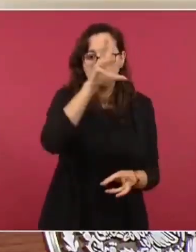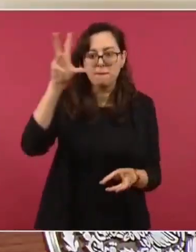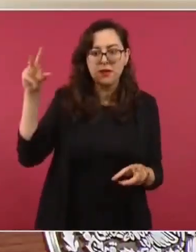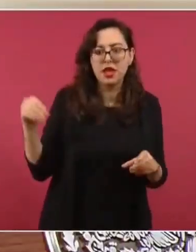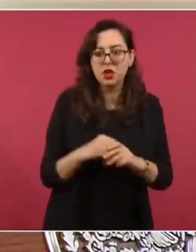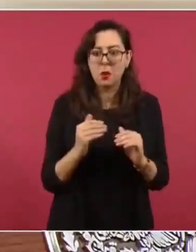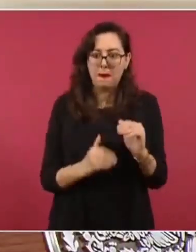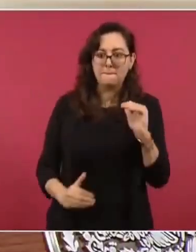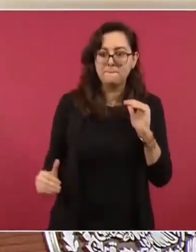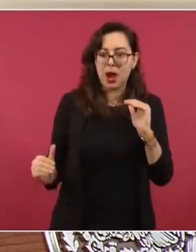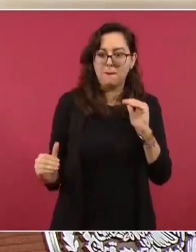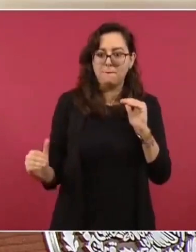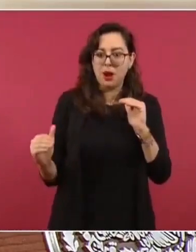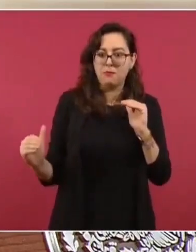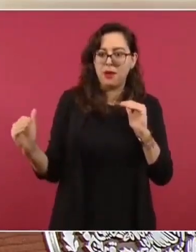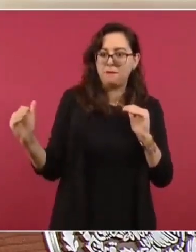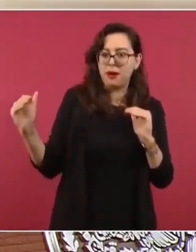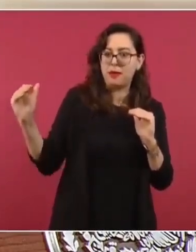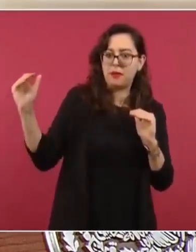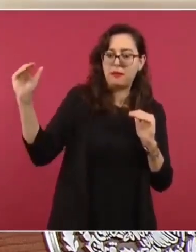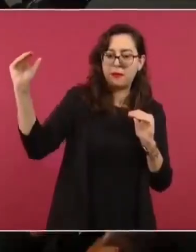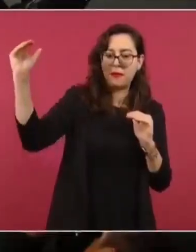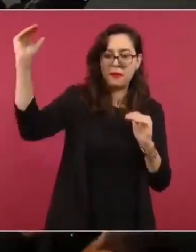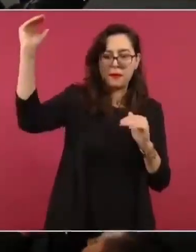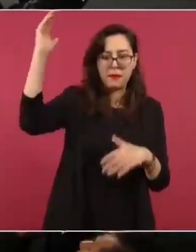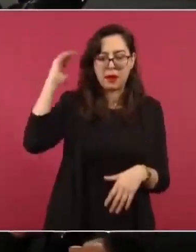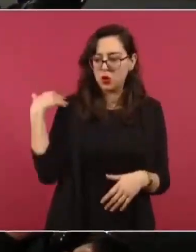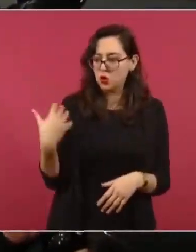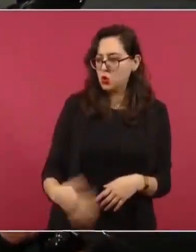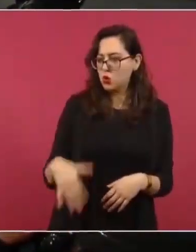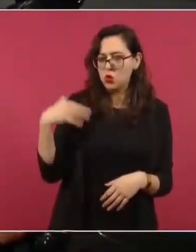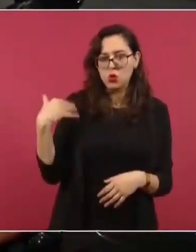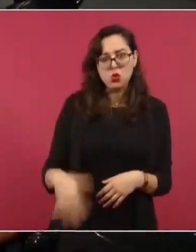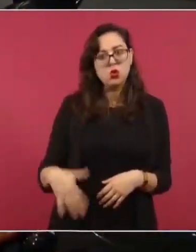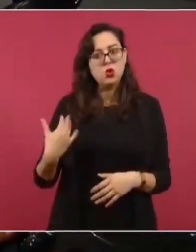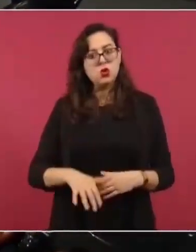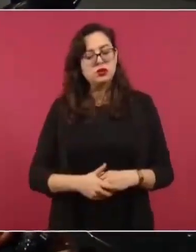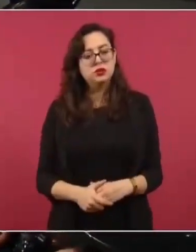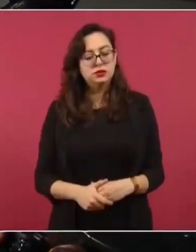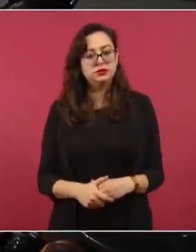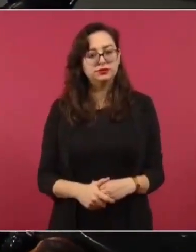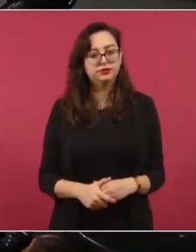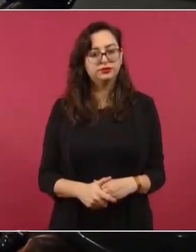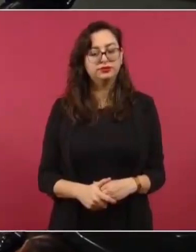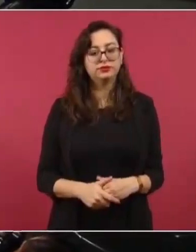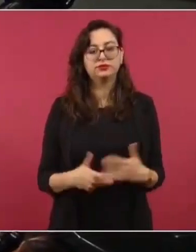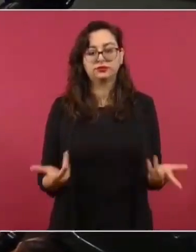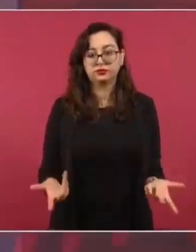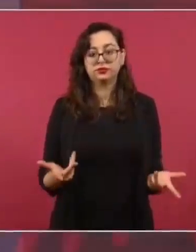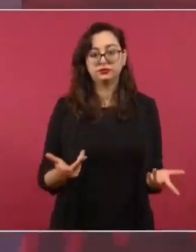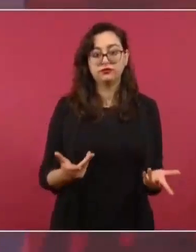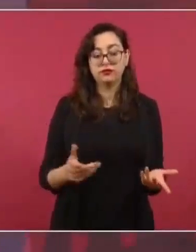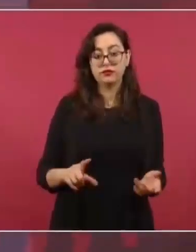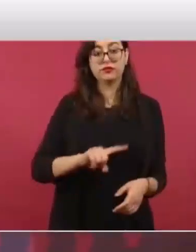hasta llegar a ser el brazo